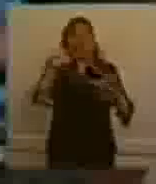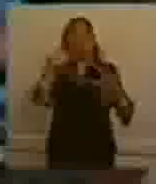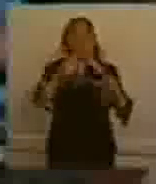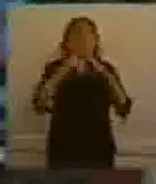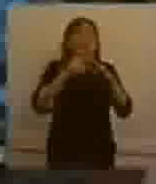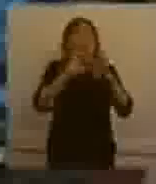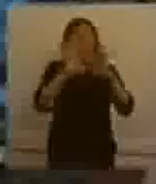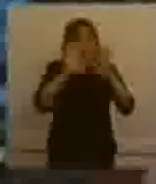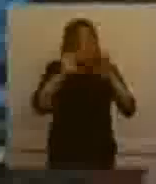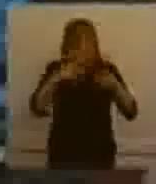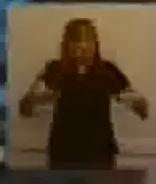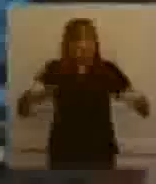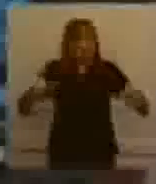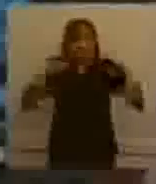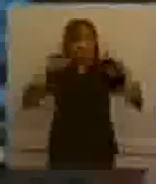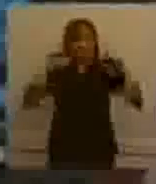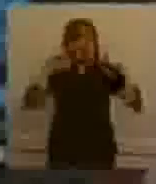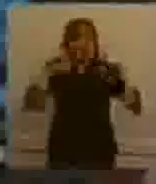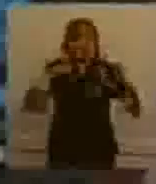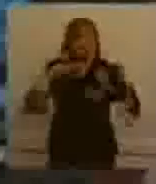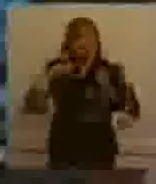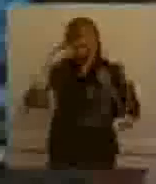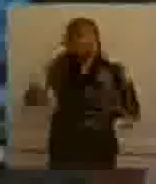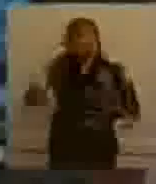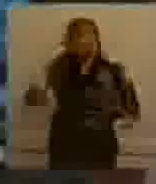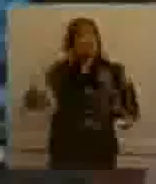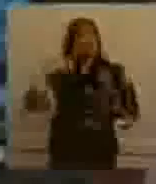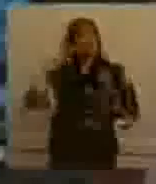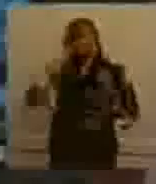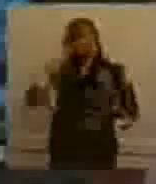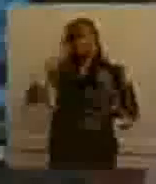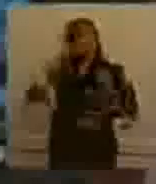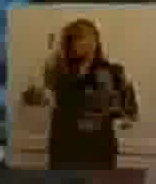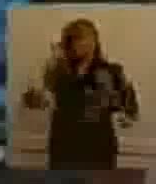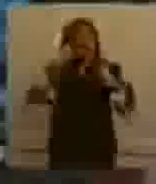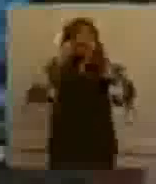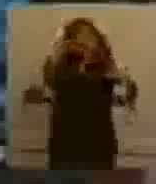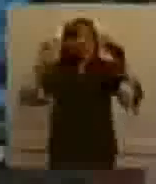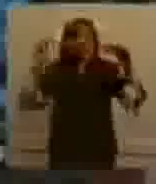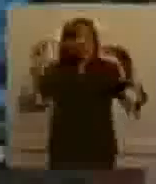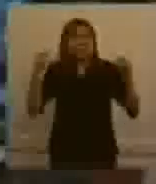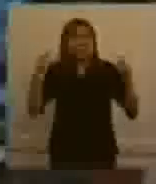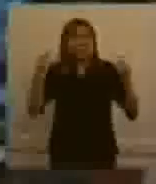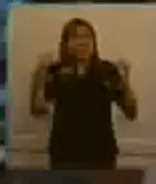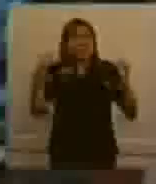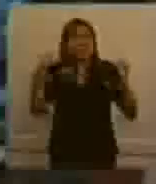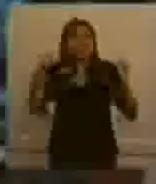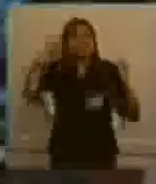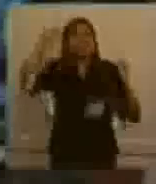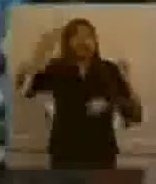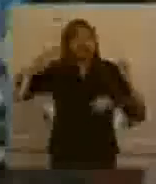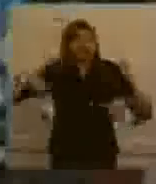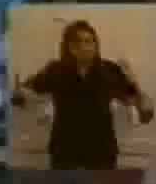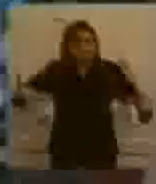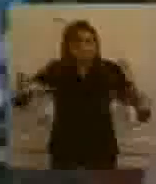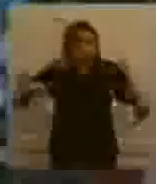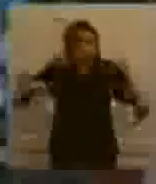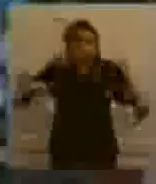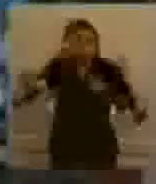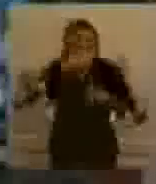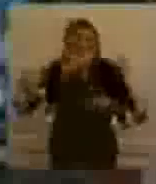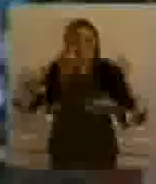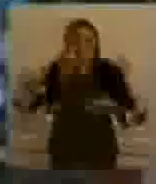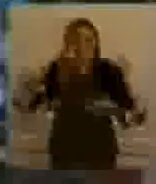Epuyéu, bueno, lo que sí tengo presente son las cenizas, debe ser que me quedó la negación del Hudson, de Santa Cruz y entonces,